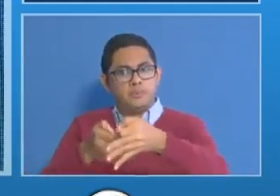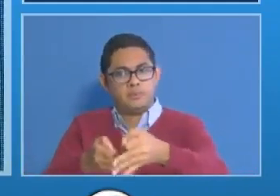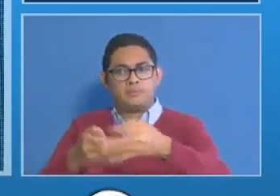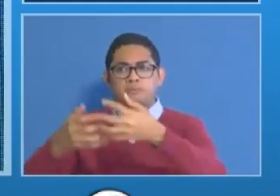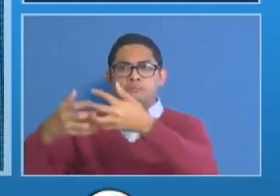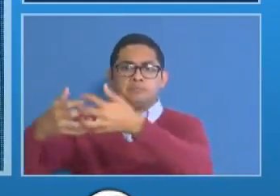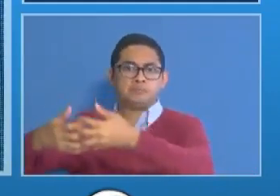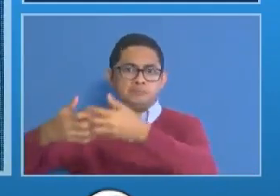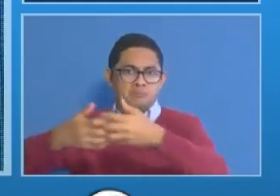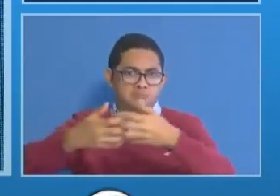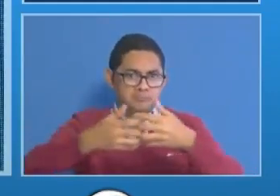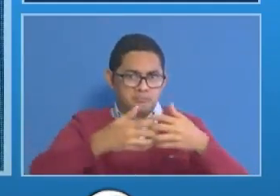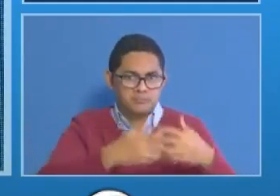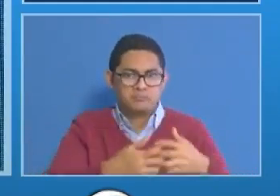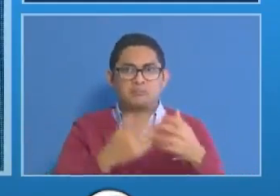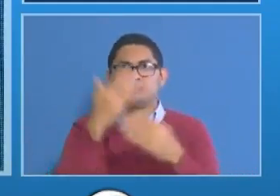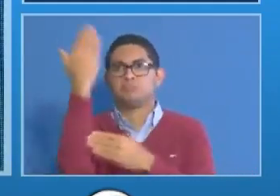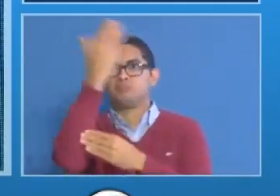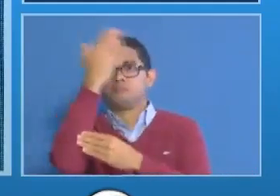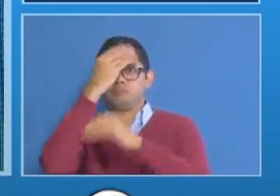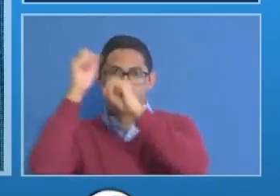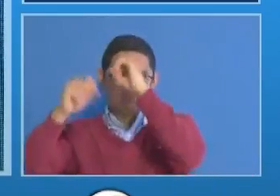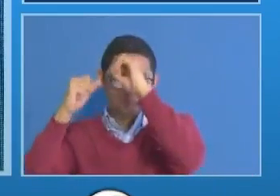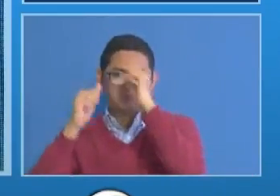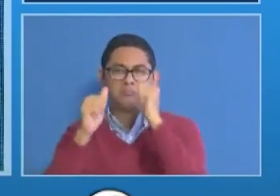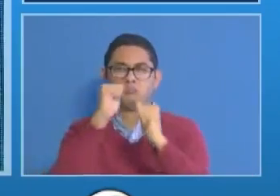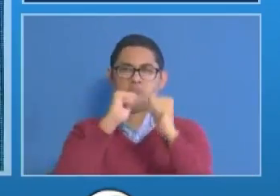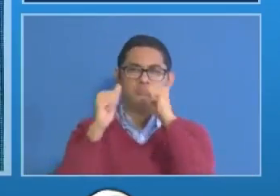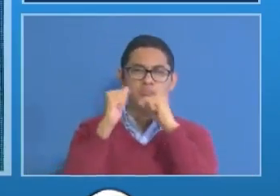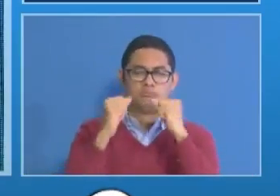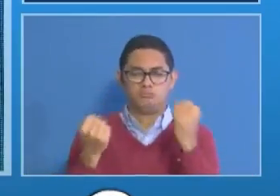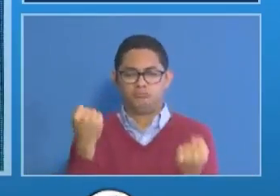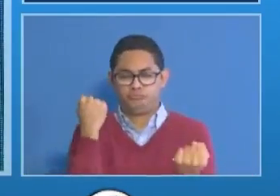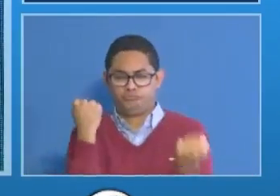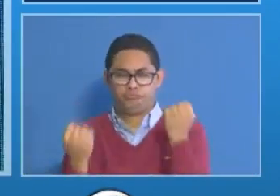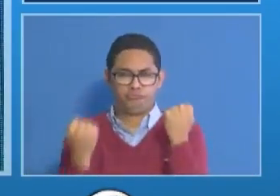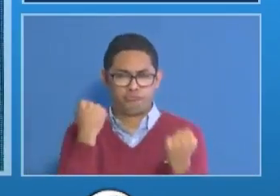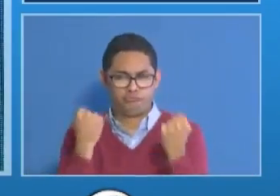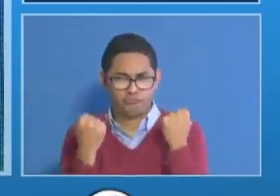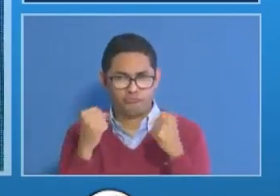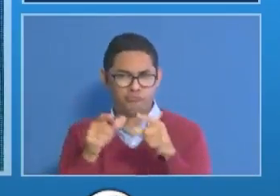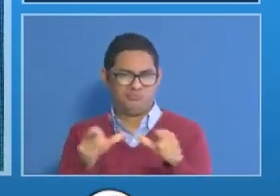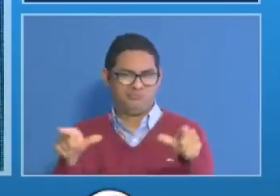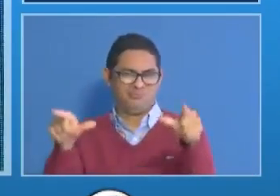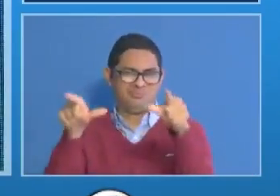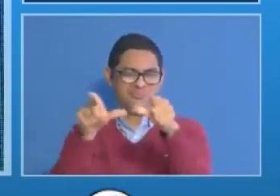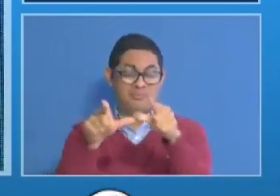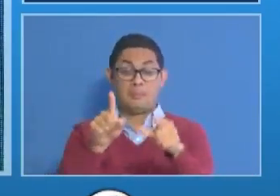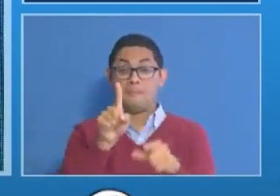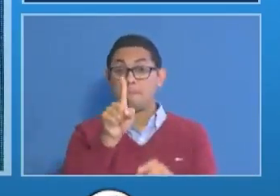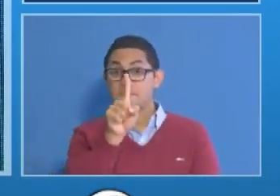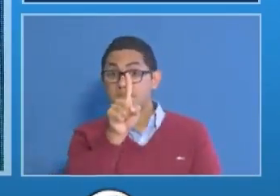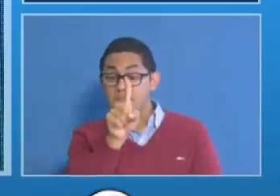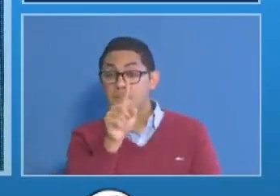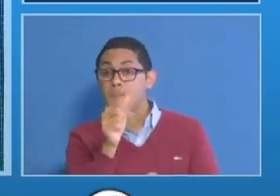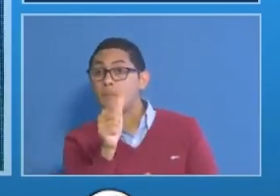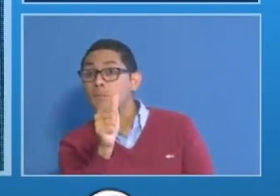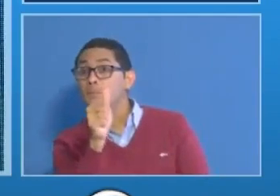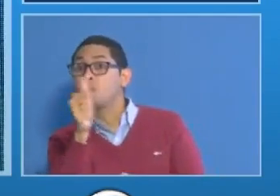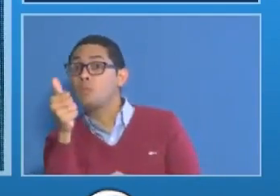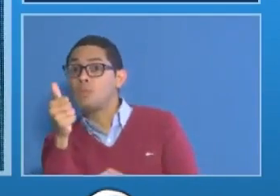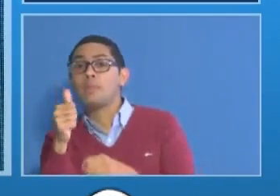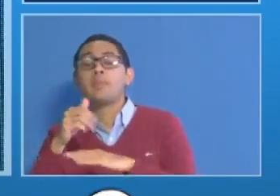tales como cines, bares, gimnasios. Sin embargo, le damos la apertura